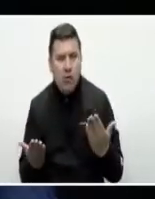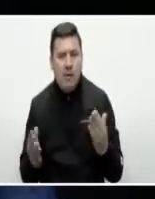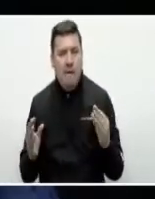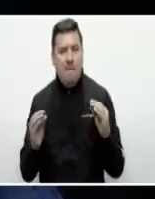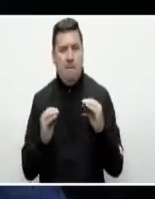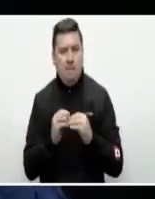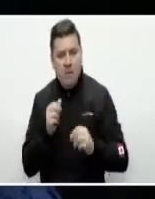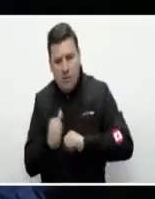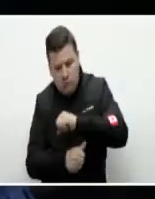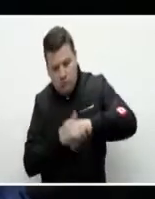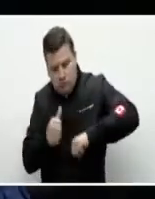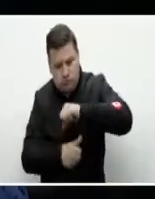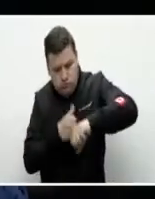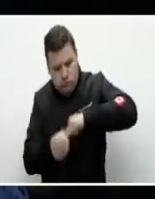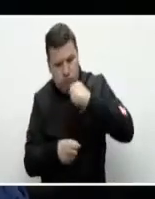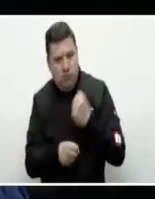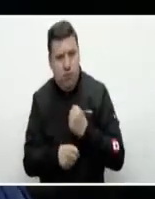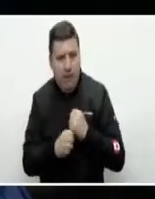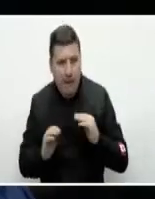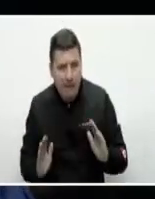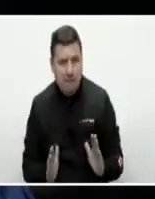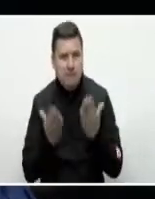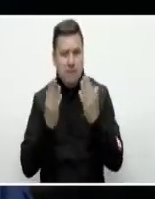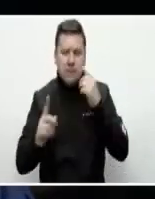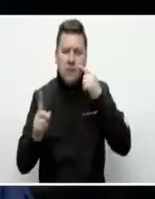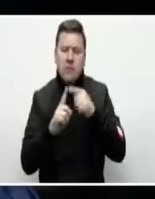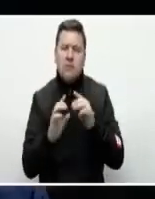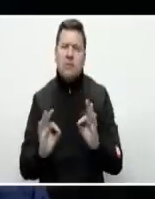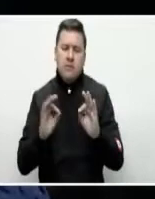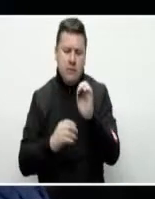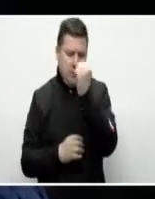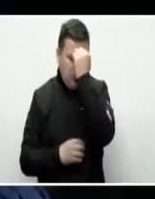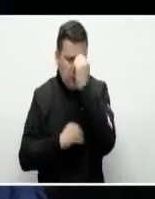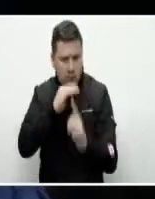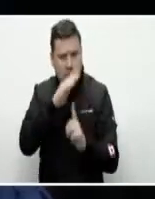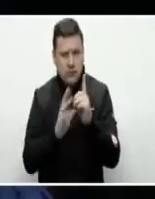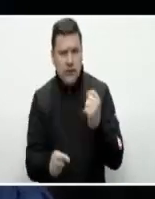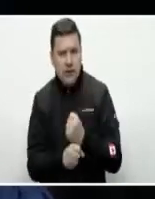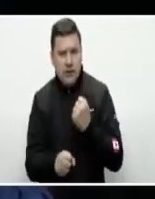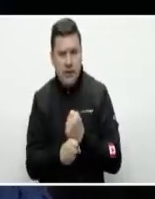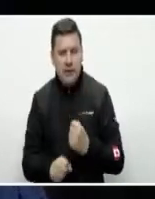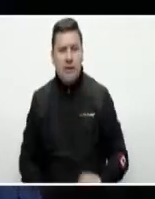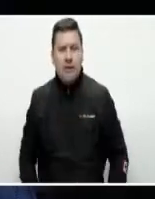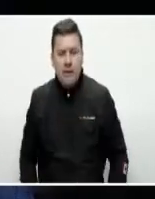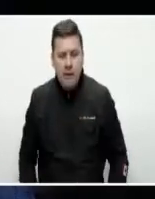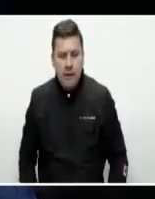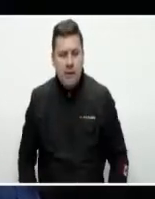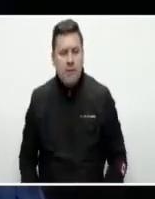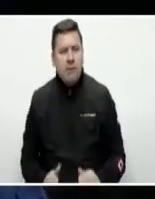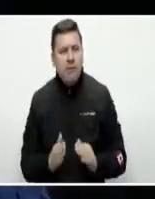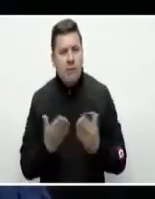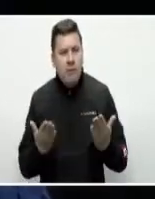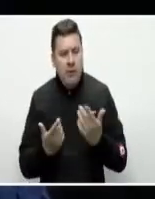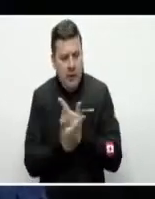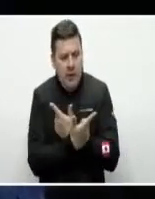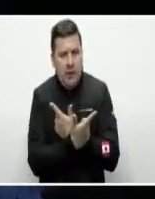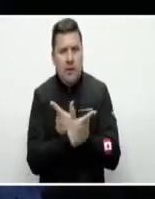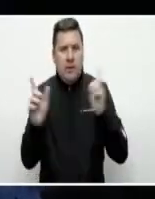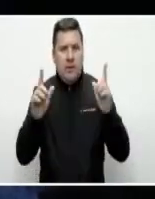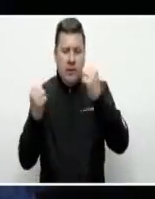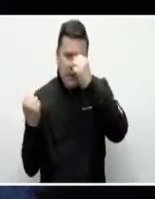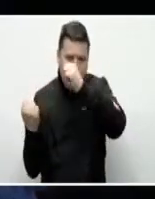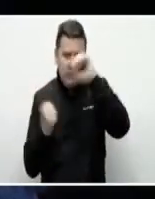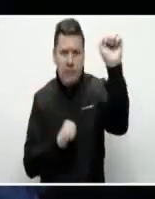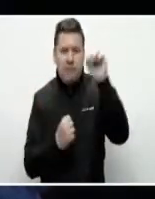aumento de la productividad como una de las cosas principales para poder generar empleo. Con libertad sindical